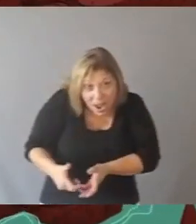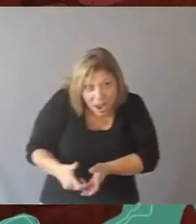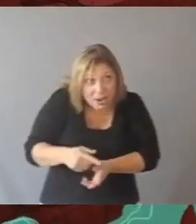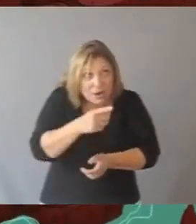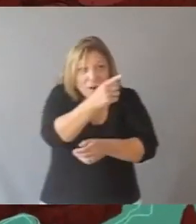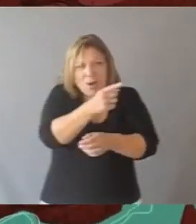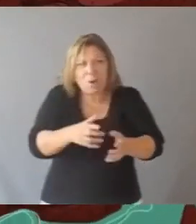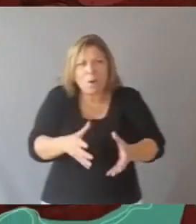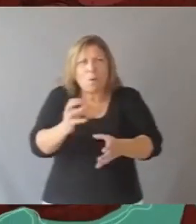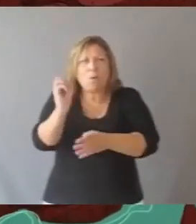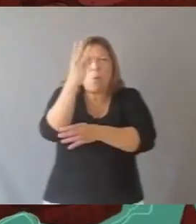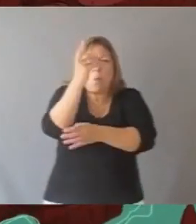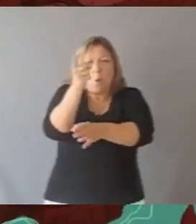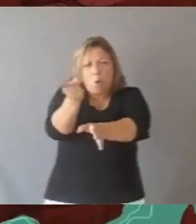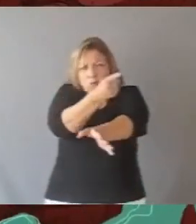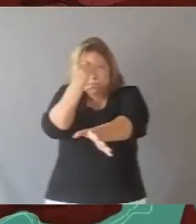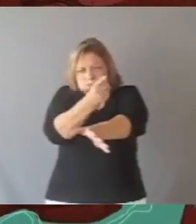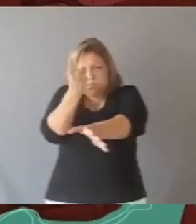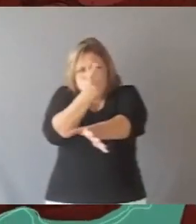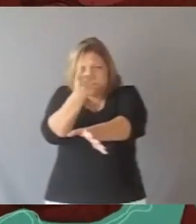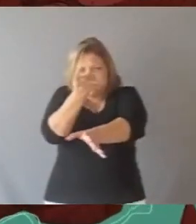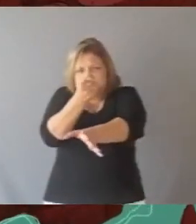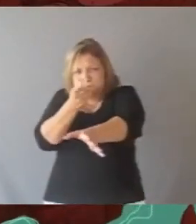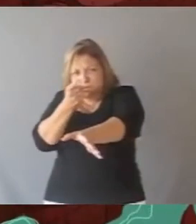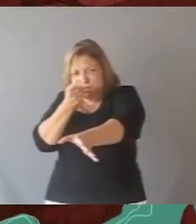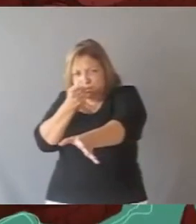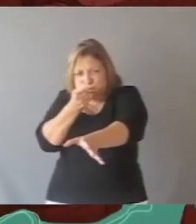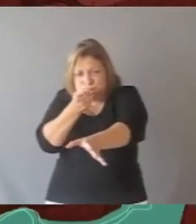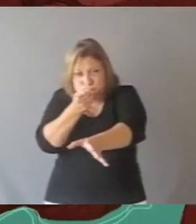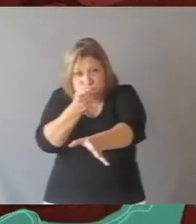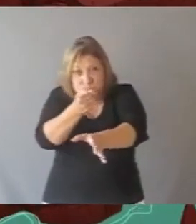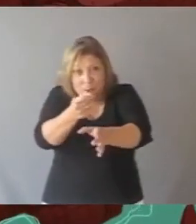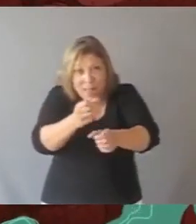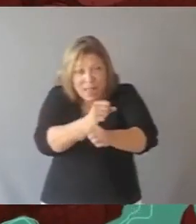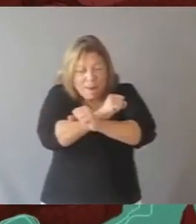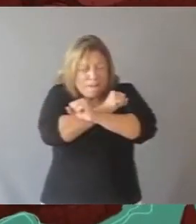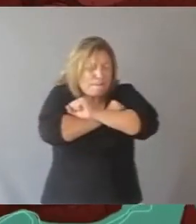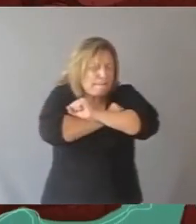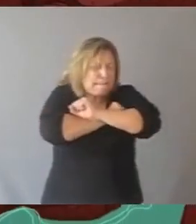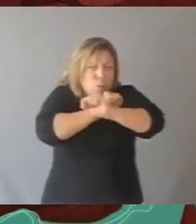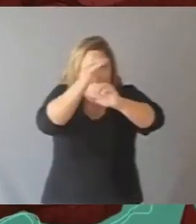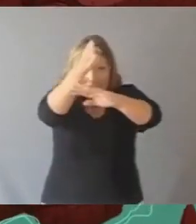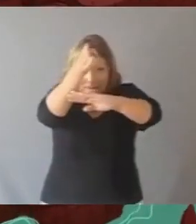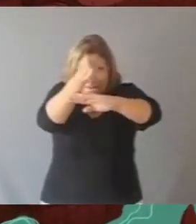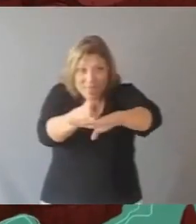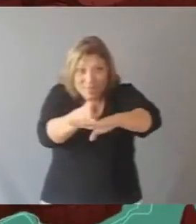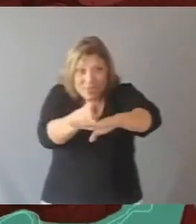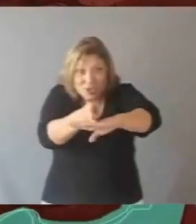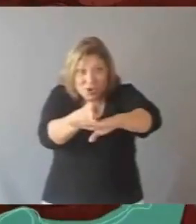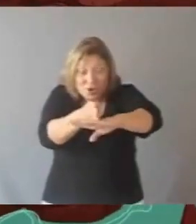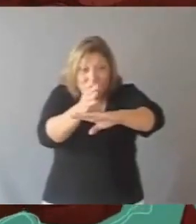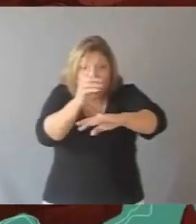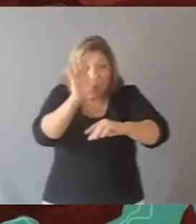repente, el buque de guerra se llenó de humo y lanzó el primer cañonazo contra el dique. La granada reventó justo en el centro del